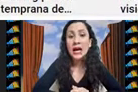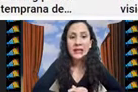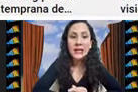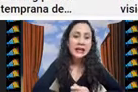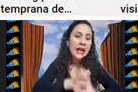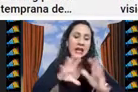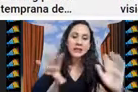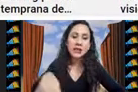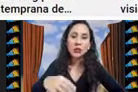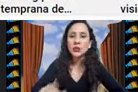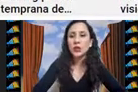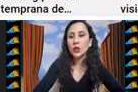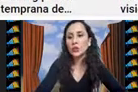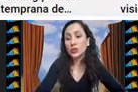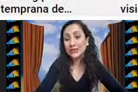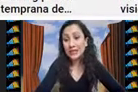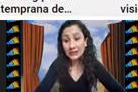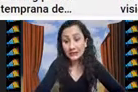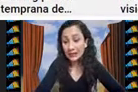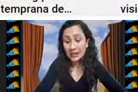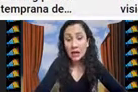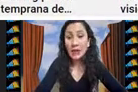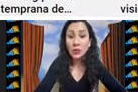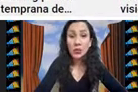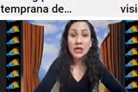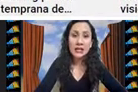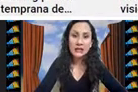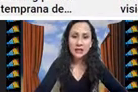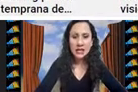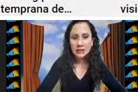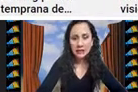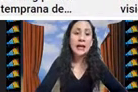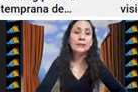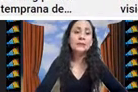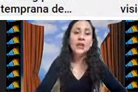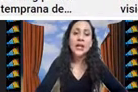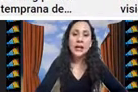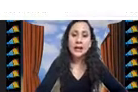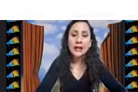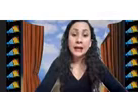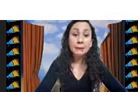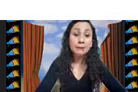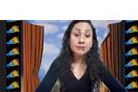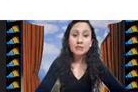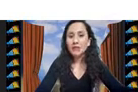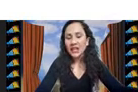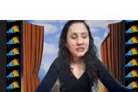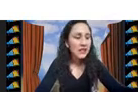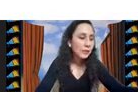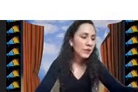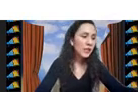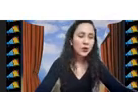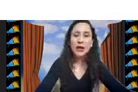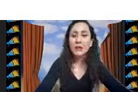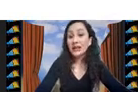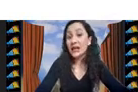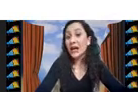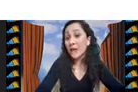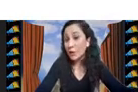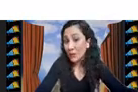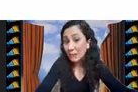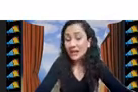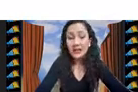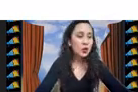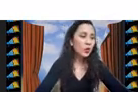y preguntar y ahí están los videos por si les interesar a ver alguna de las que ya están está la invitación